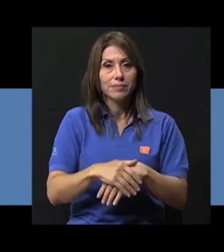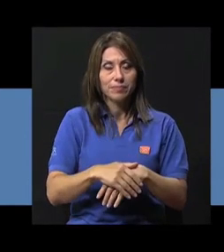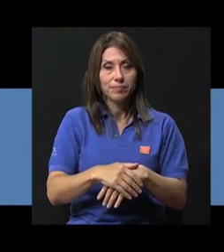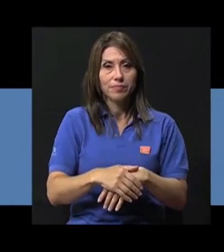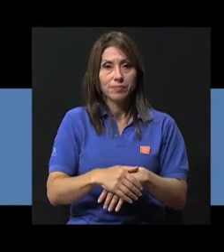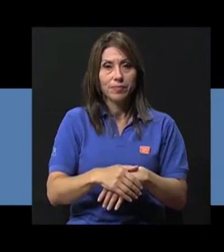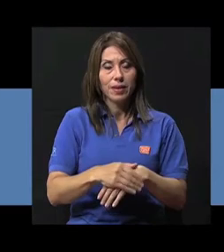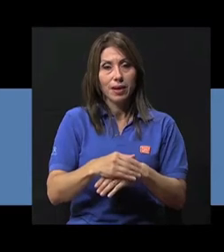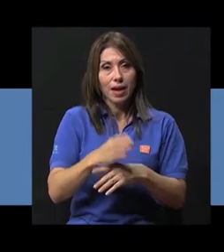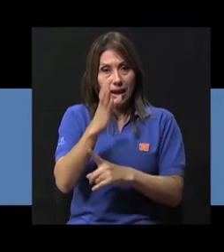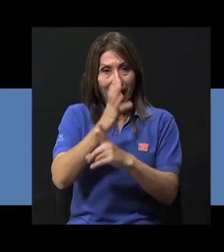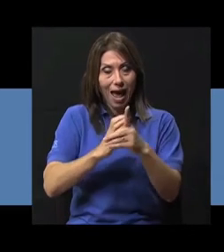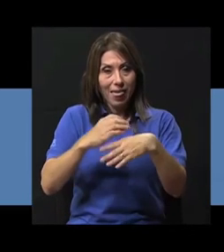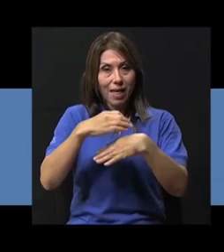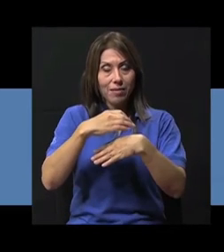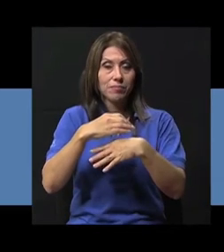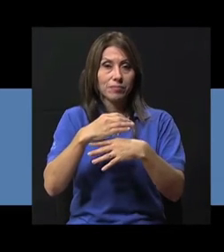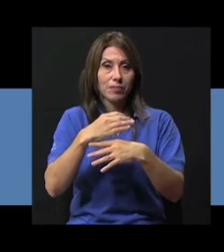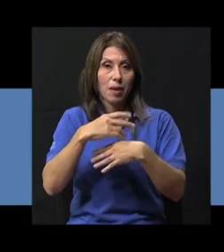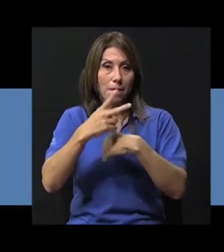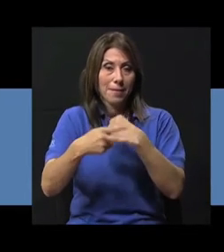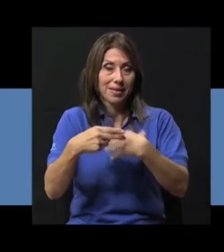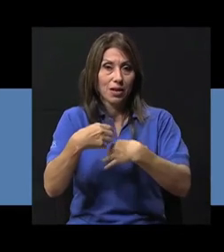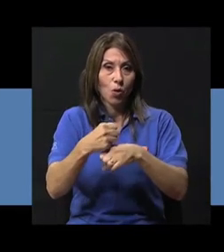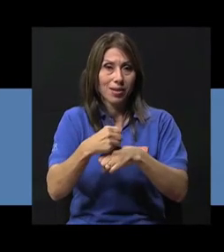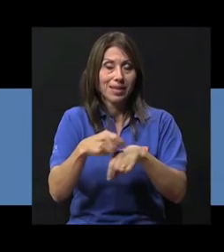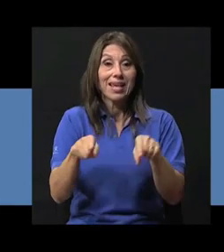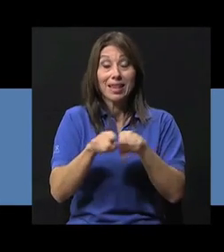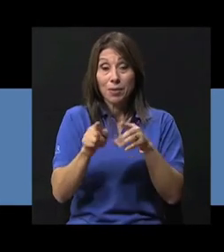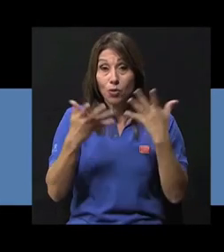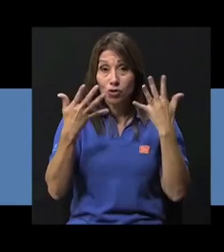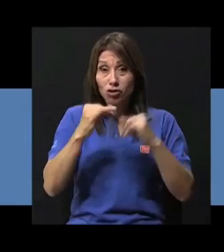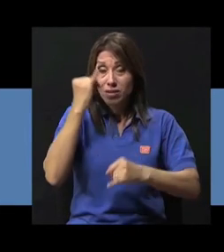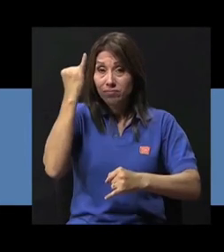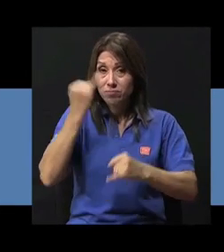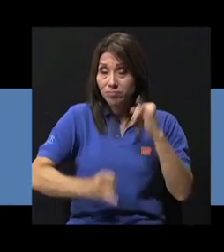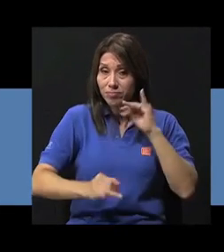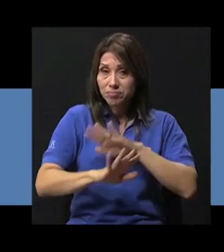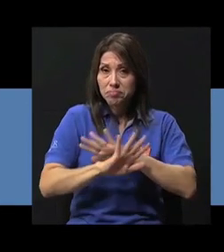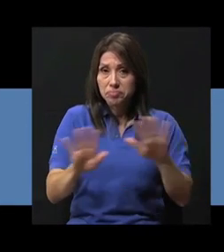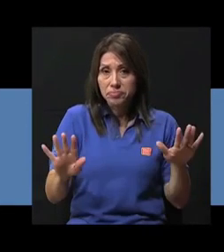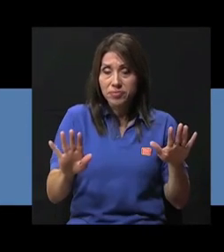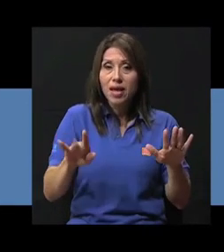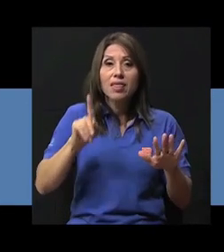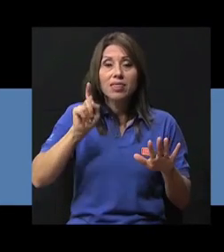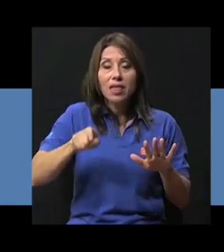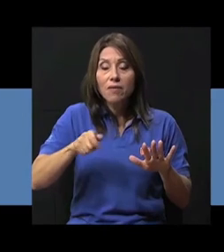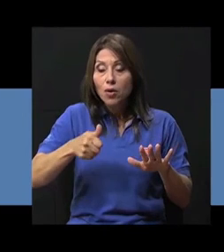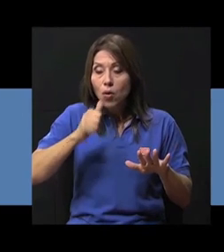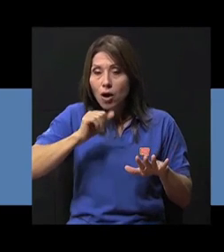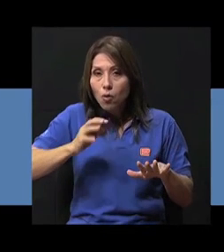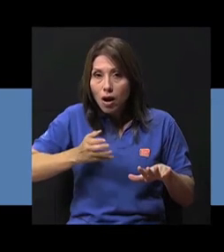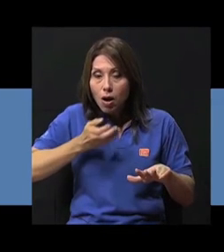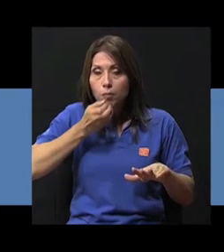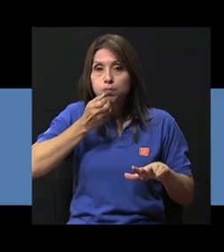hace, o sea, por cada disparo que hace del dispositivo y debe de enjuagarse una vez terminado de hacer las inhalaciones en la boca